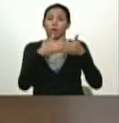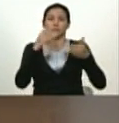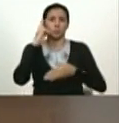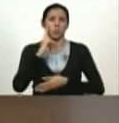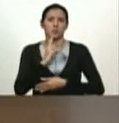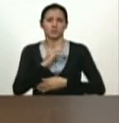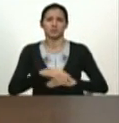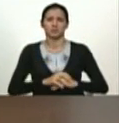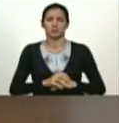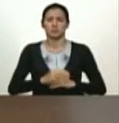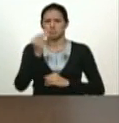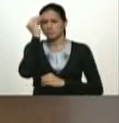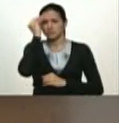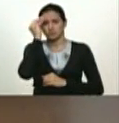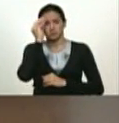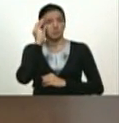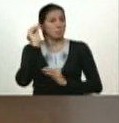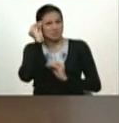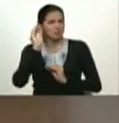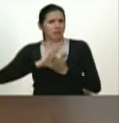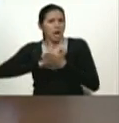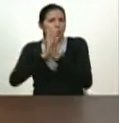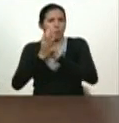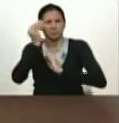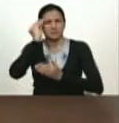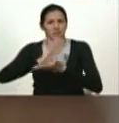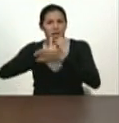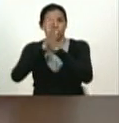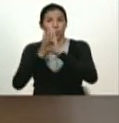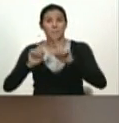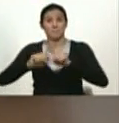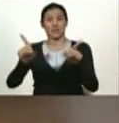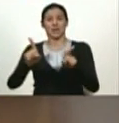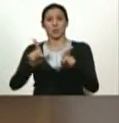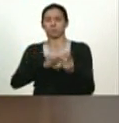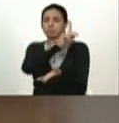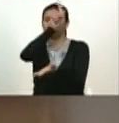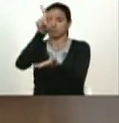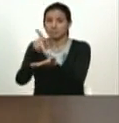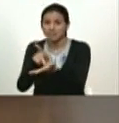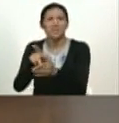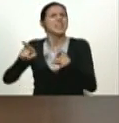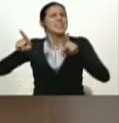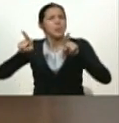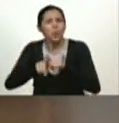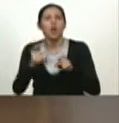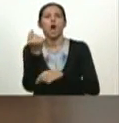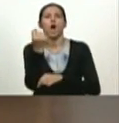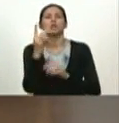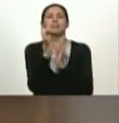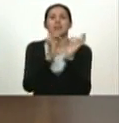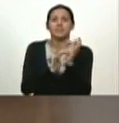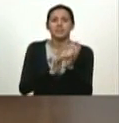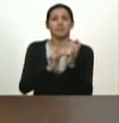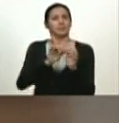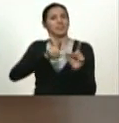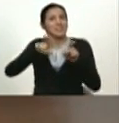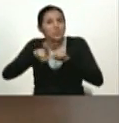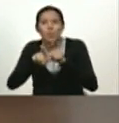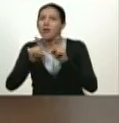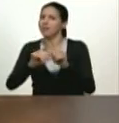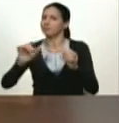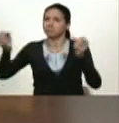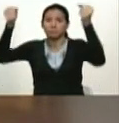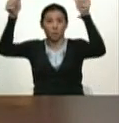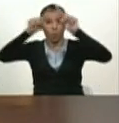que uno pensaba que no iba a haber más nunca. Cuando llegaron al Palacio de Miraflores el 11 de abril, hicieron lo mismo. Mandaron el cuadro histórico de